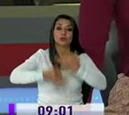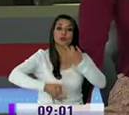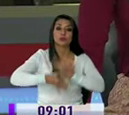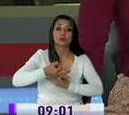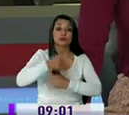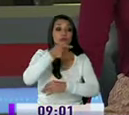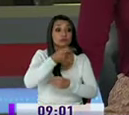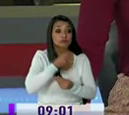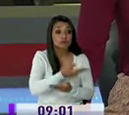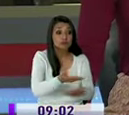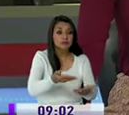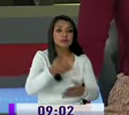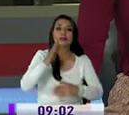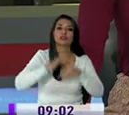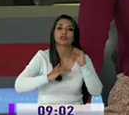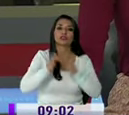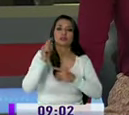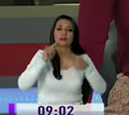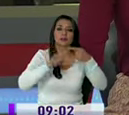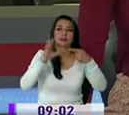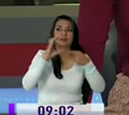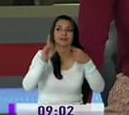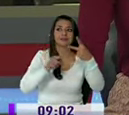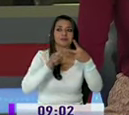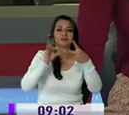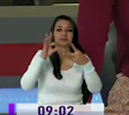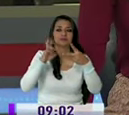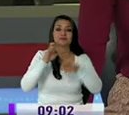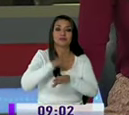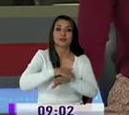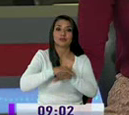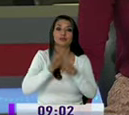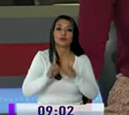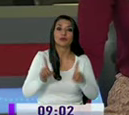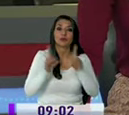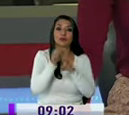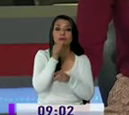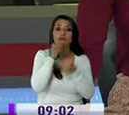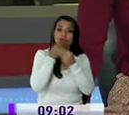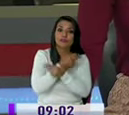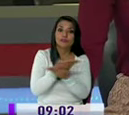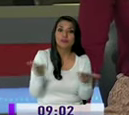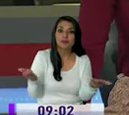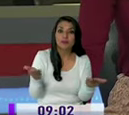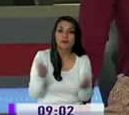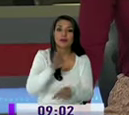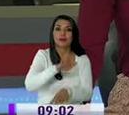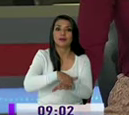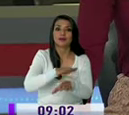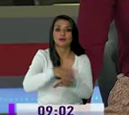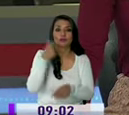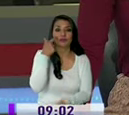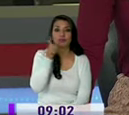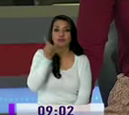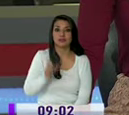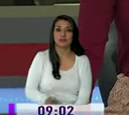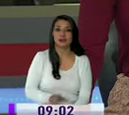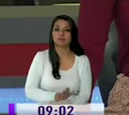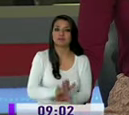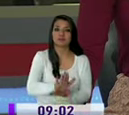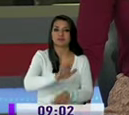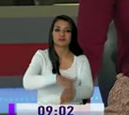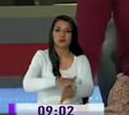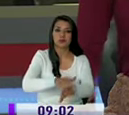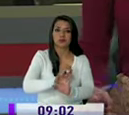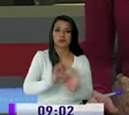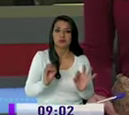inocentes a Cleber Jiménez y Fernando Villavicencio por el delito de divulgación de información reservada tras la abstención de la fiscal Tania Moreno quien retiró